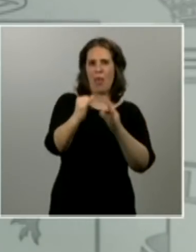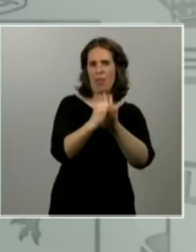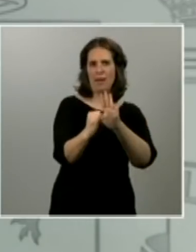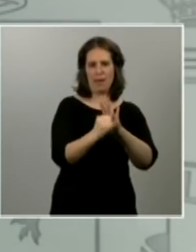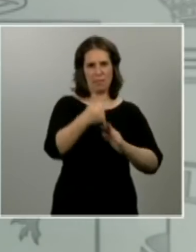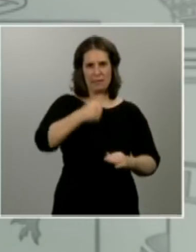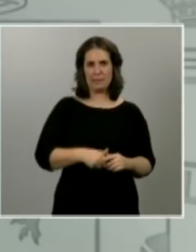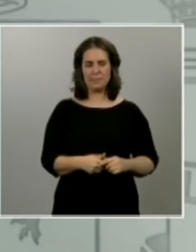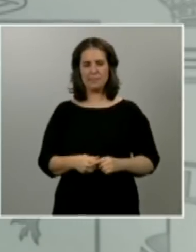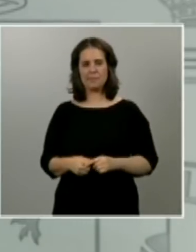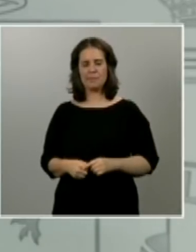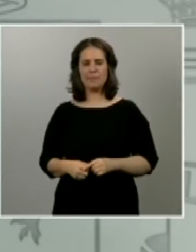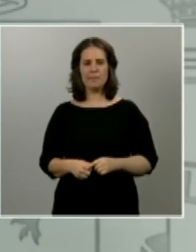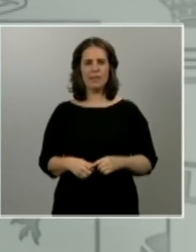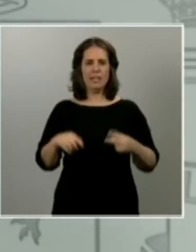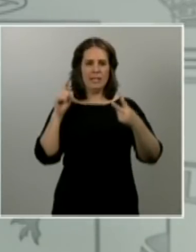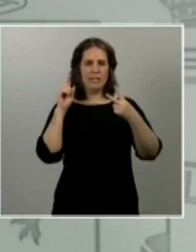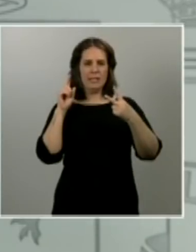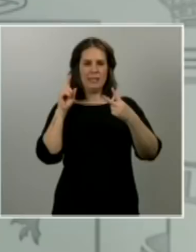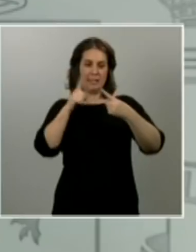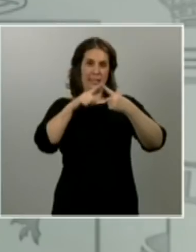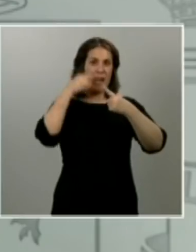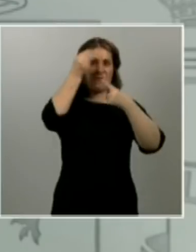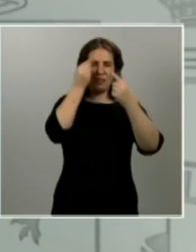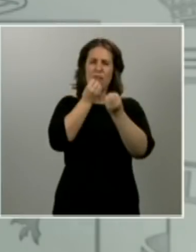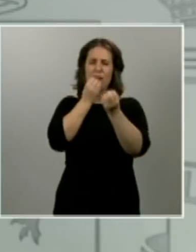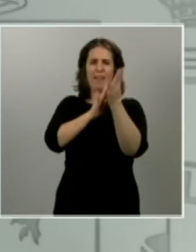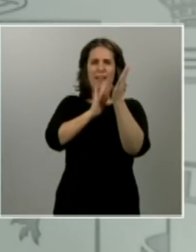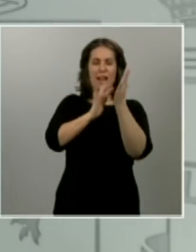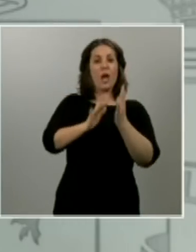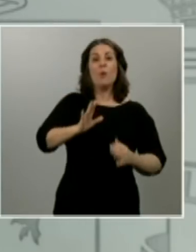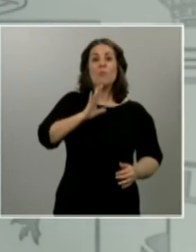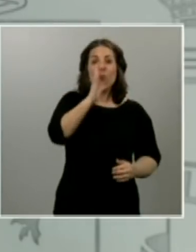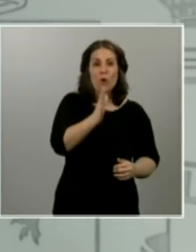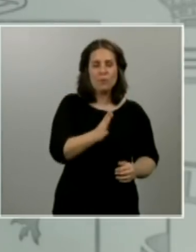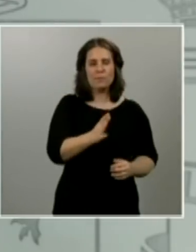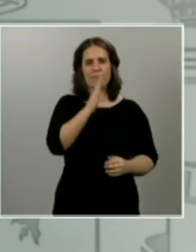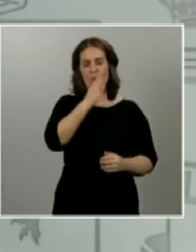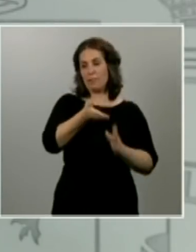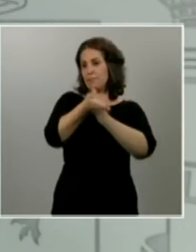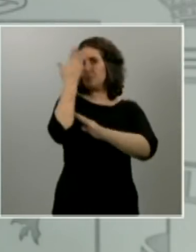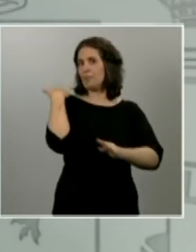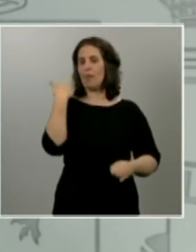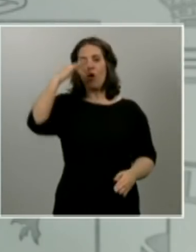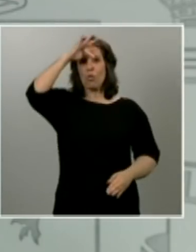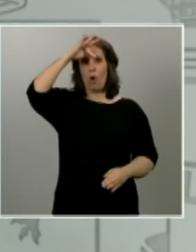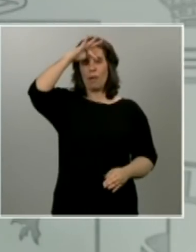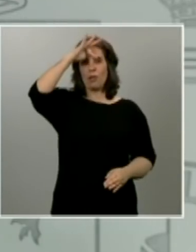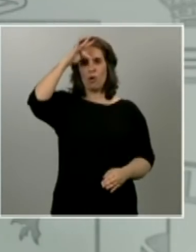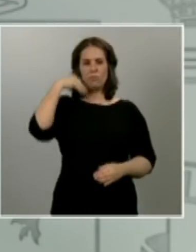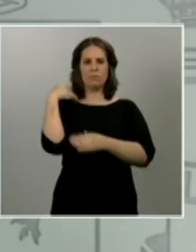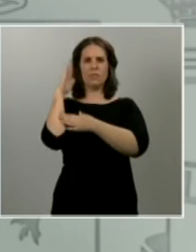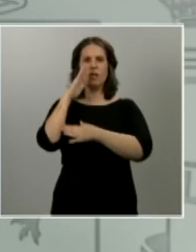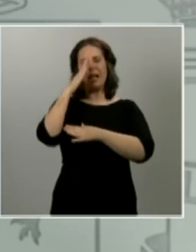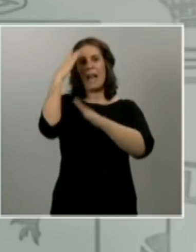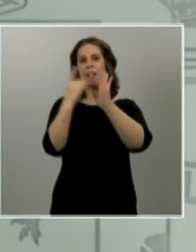porque he hecho toda esta reflexión porque es cierto que nosotros el pasado domingo planteamos un real decreto ley que ha sido criticado